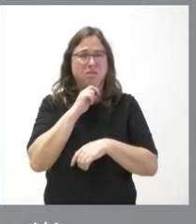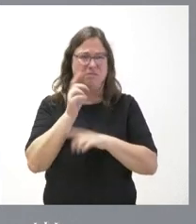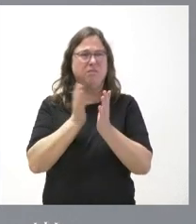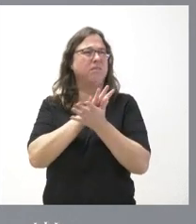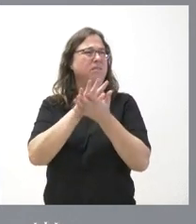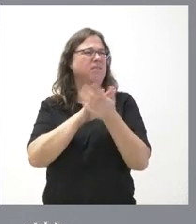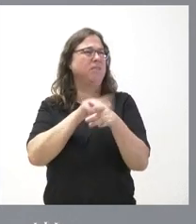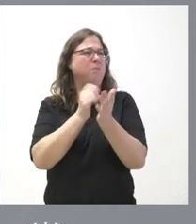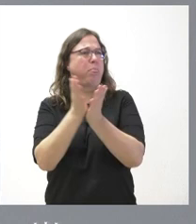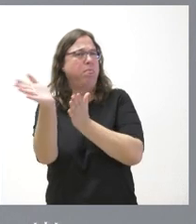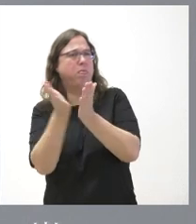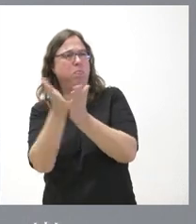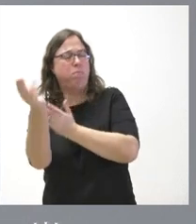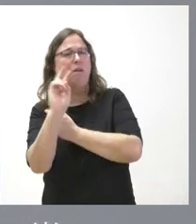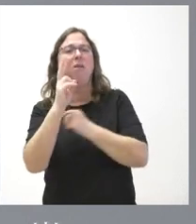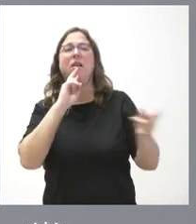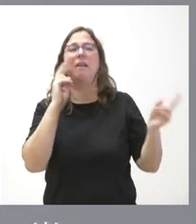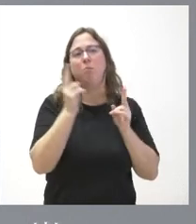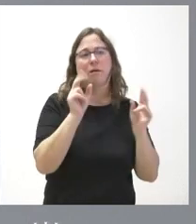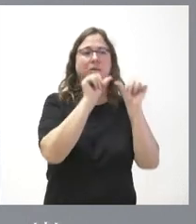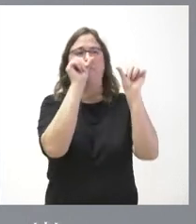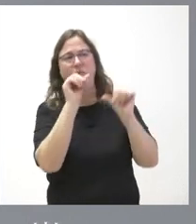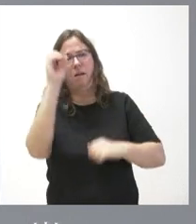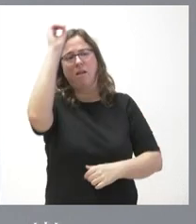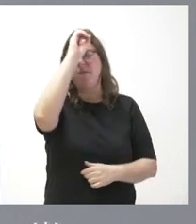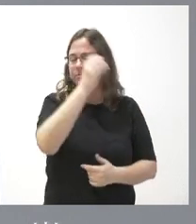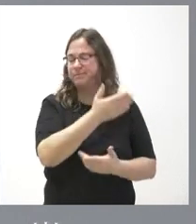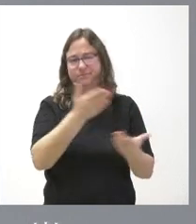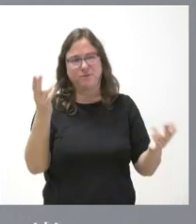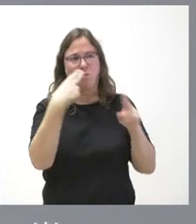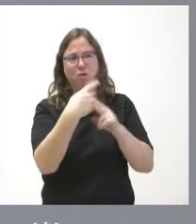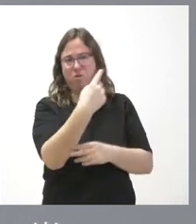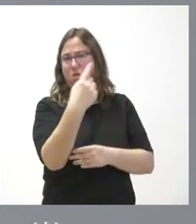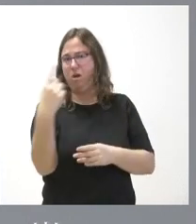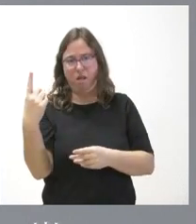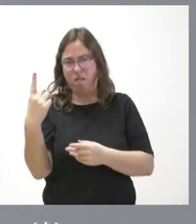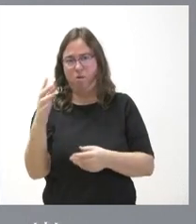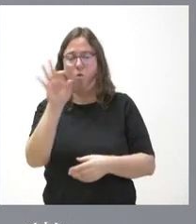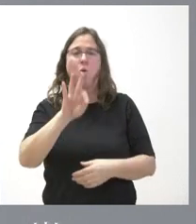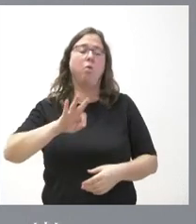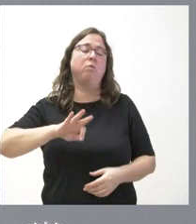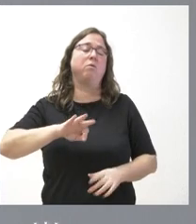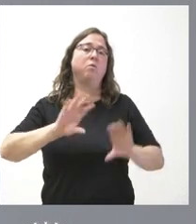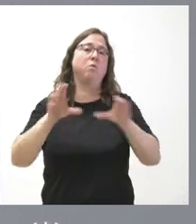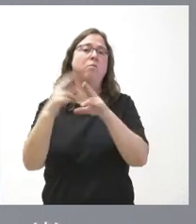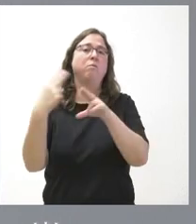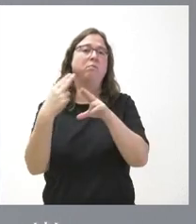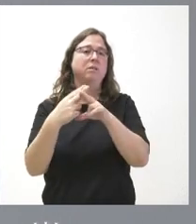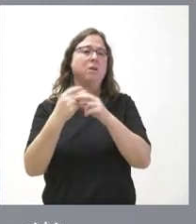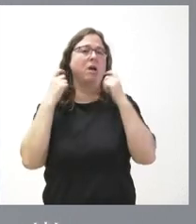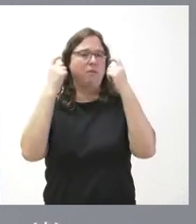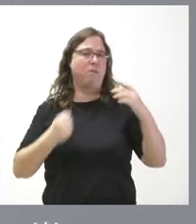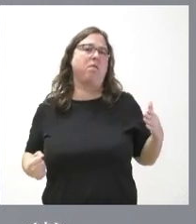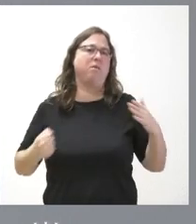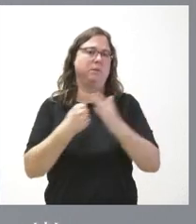tiempo a ver cómo respondemos o qué pensamos de cada uno de los políticos o de cada uno de los partidos políticos vamos a dedicar el máximo esfuerzo el